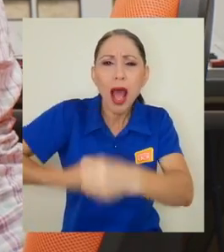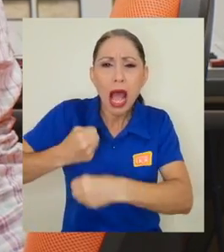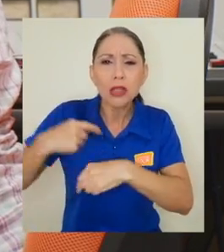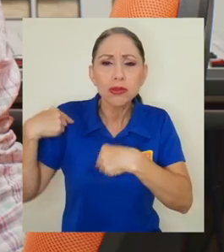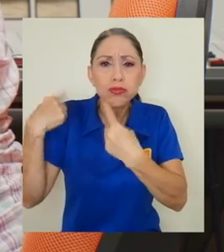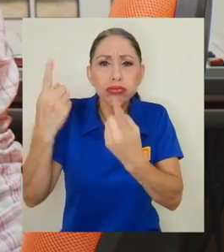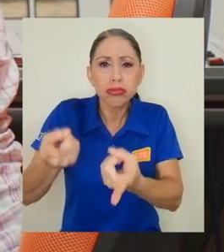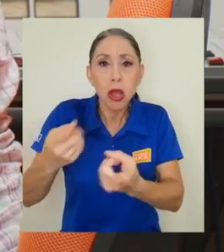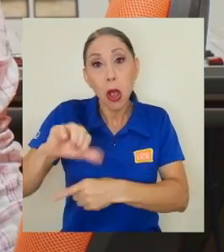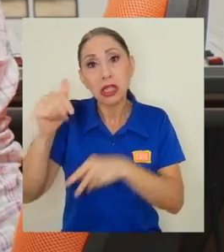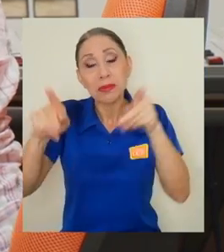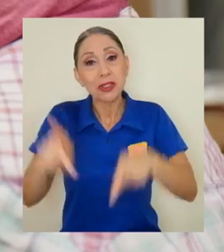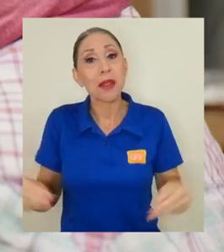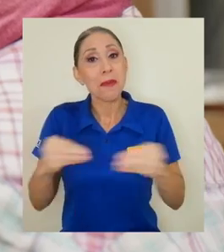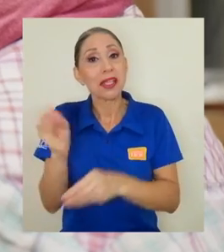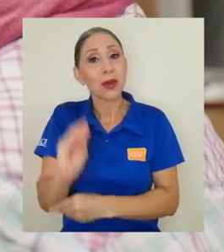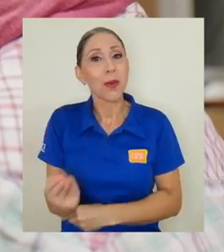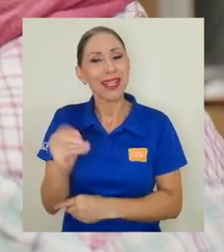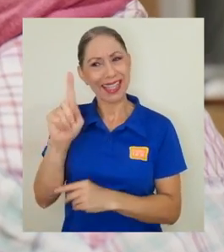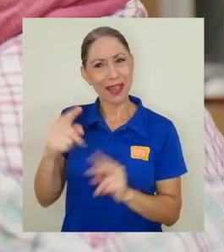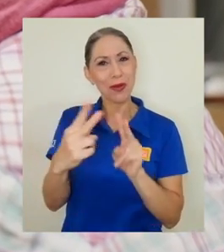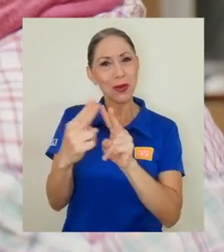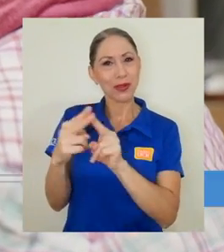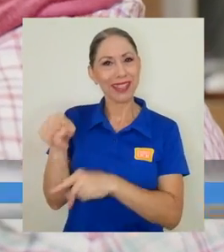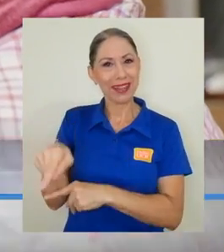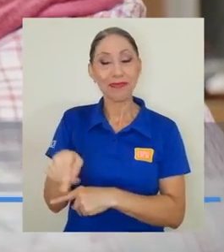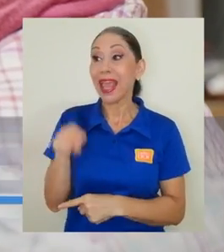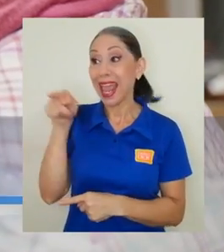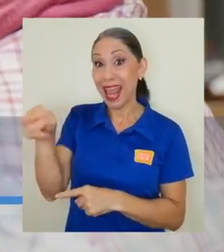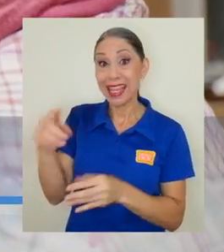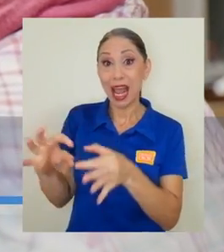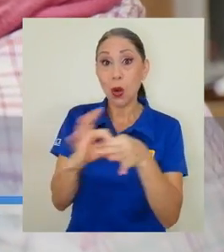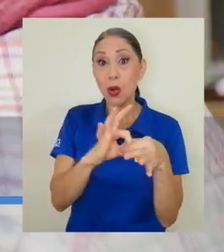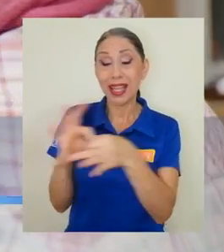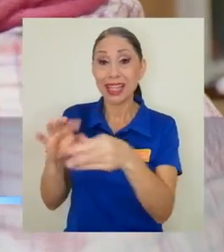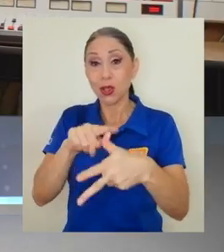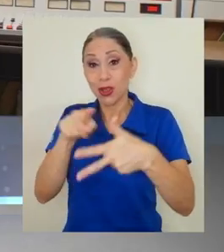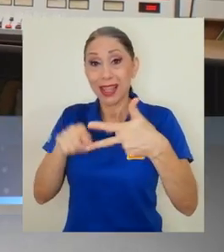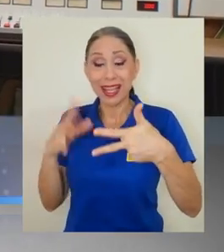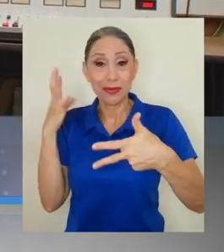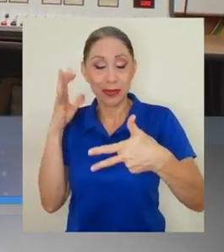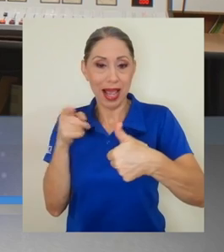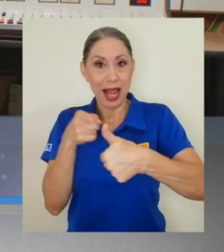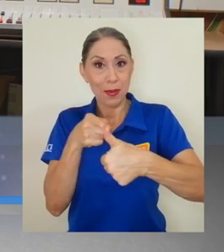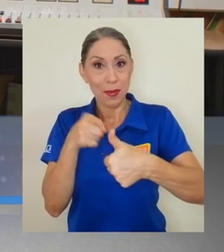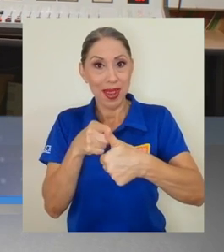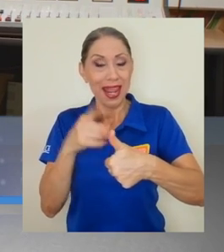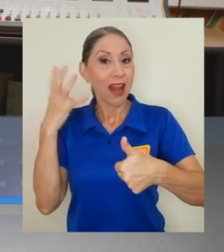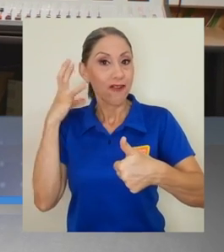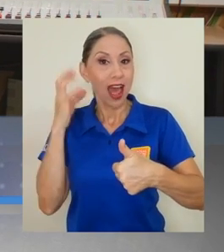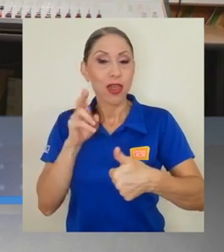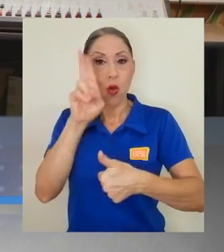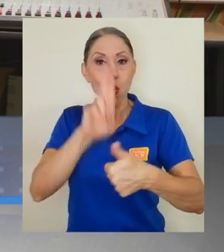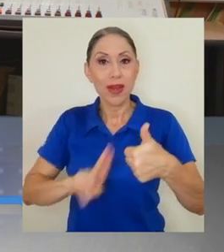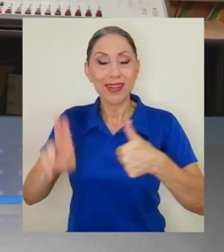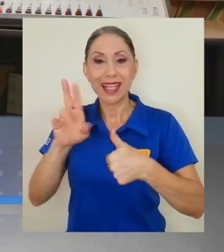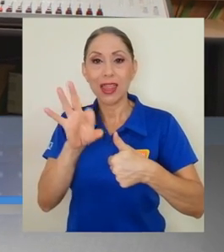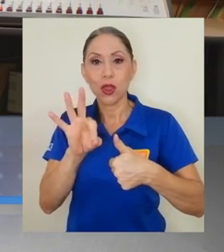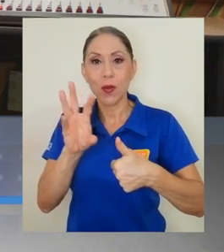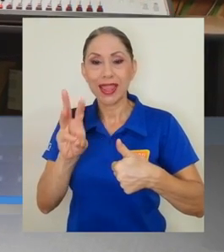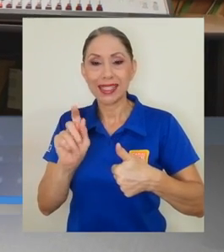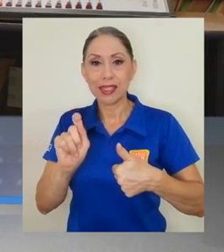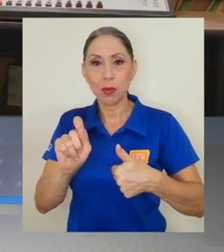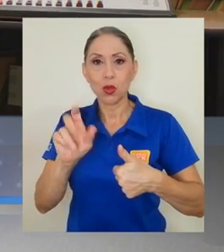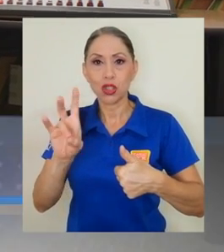creo que tengo que empezar por ahí. Solano tendrá bajo su coordinación tres frecuencias. La primera es Radio Universidad 96